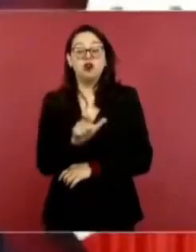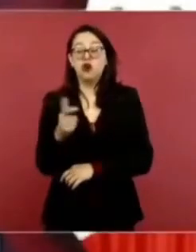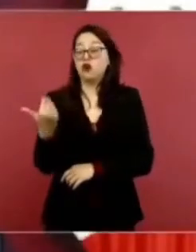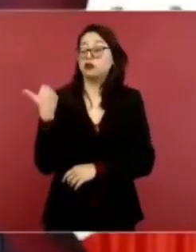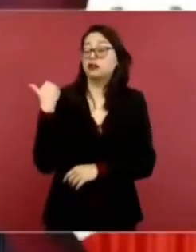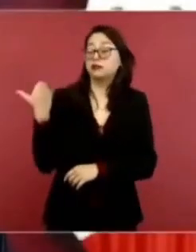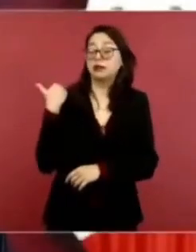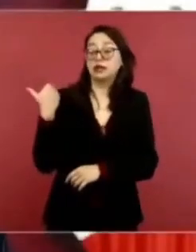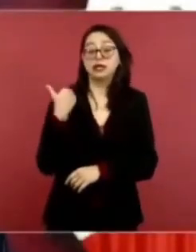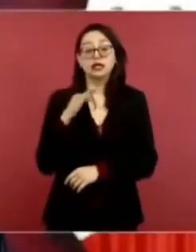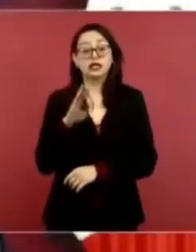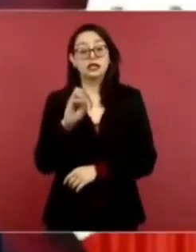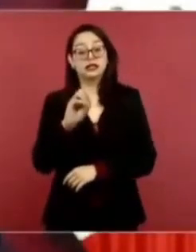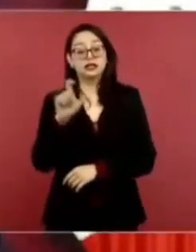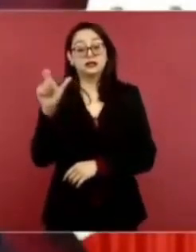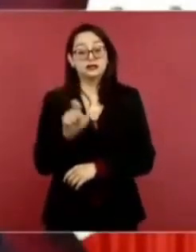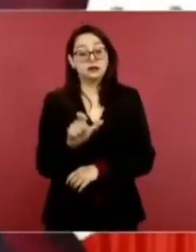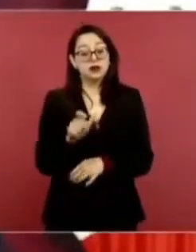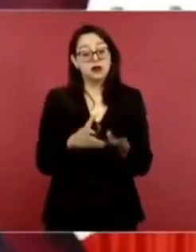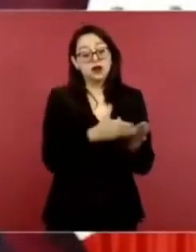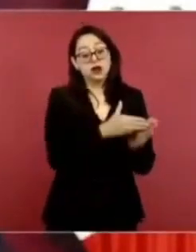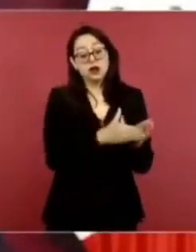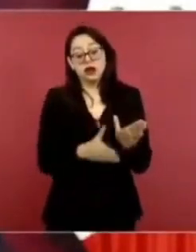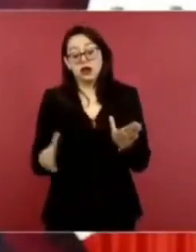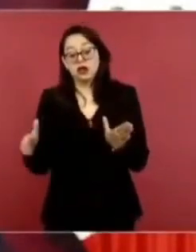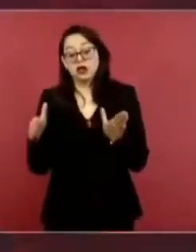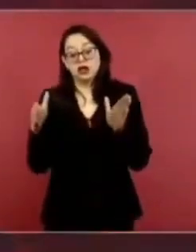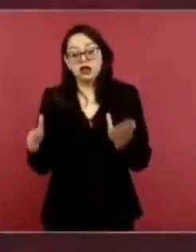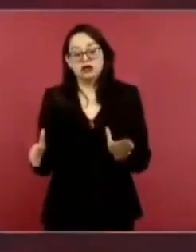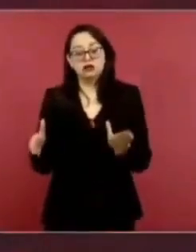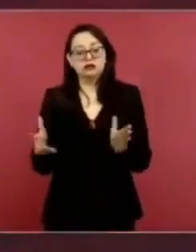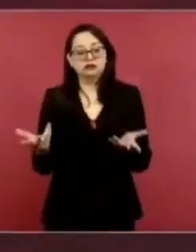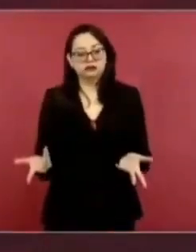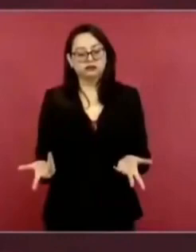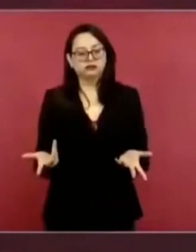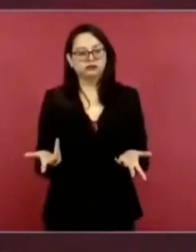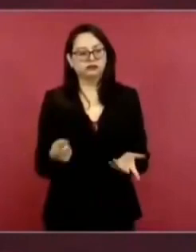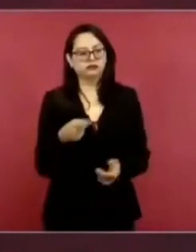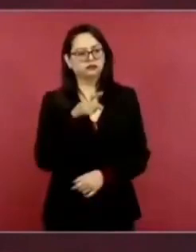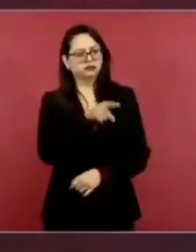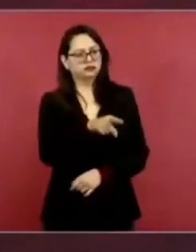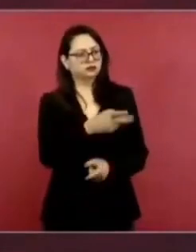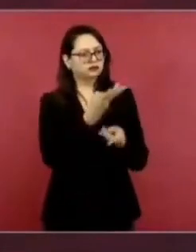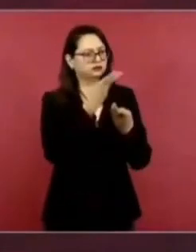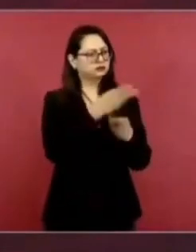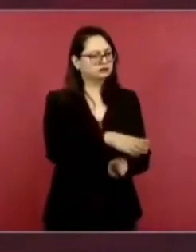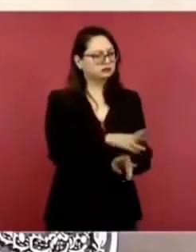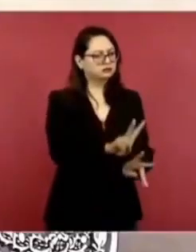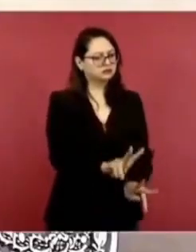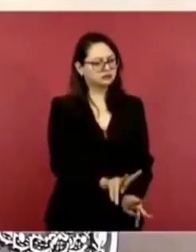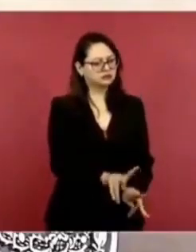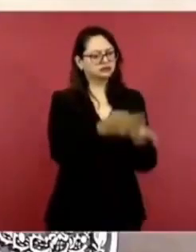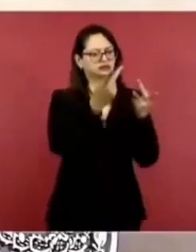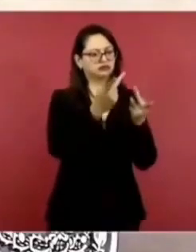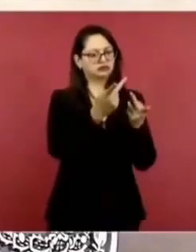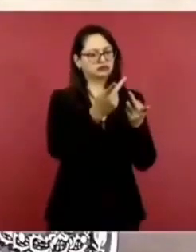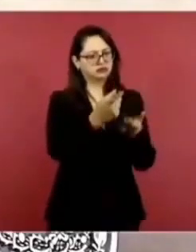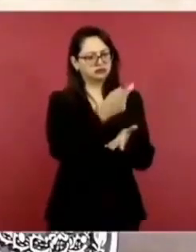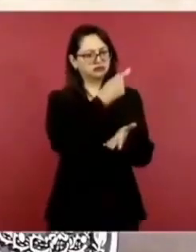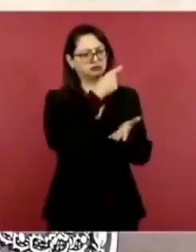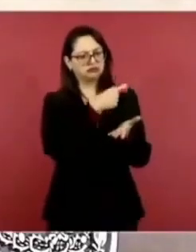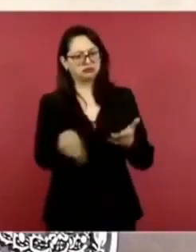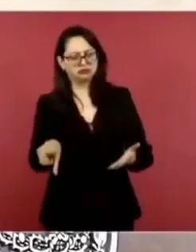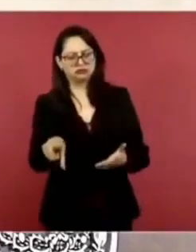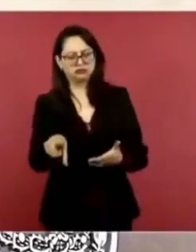Fox es el que permite que Citigroup compre